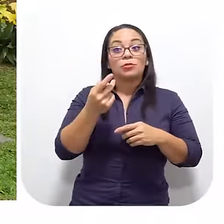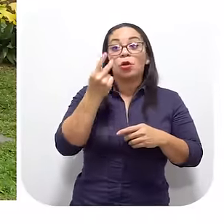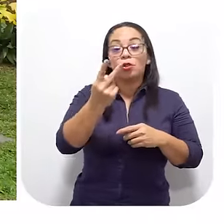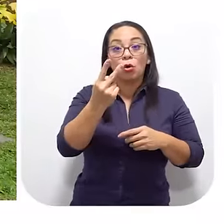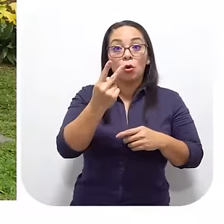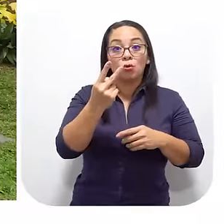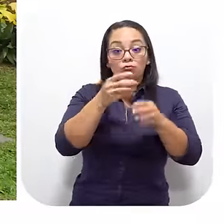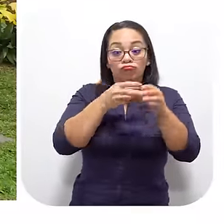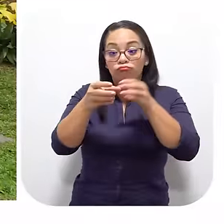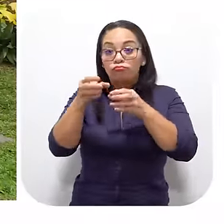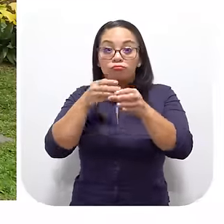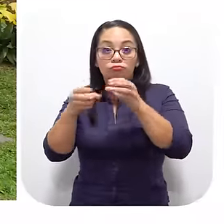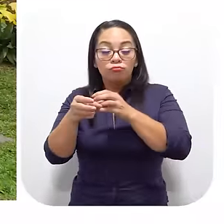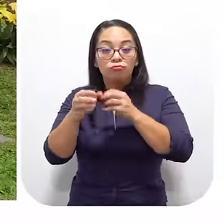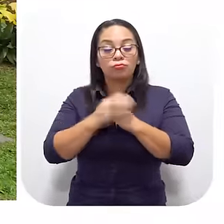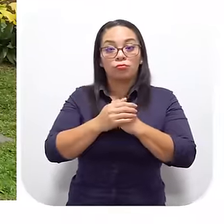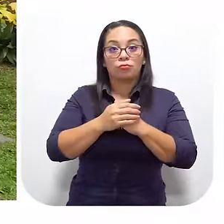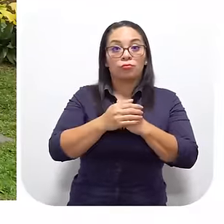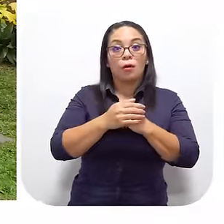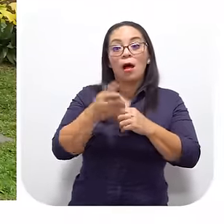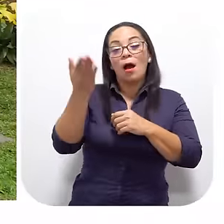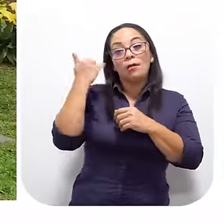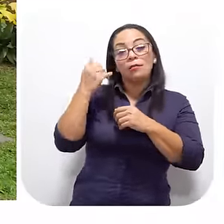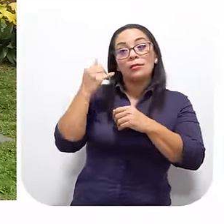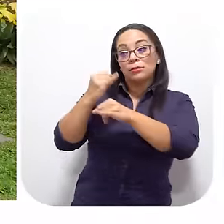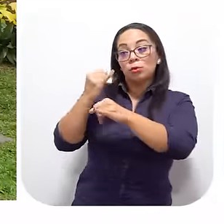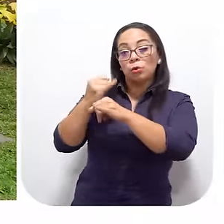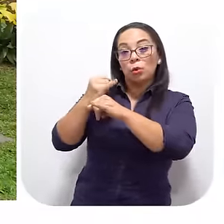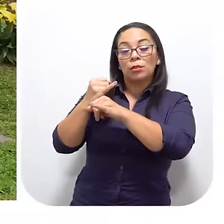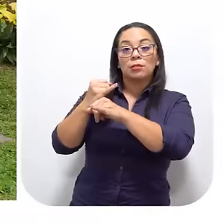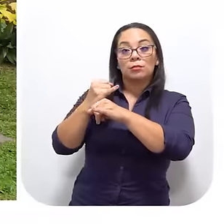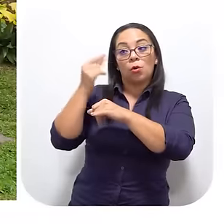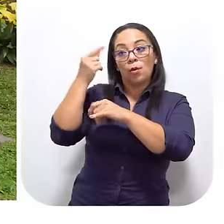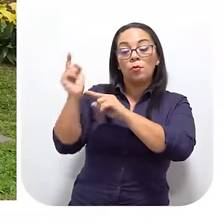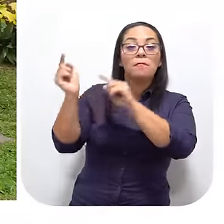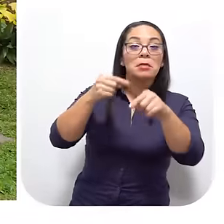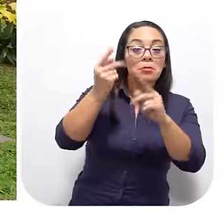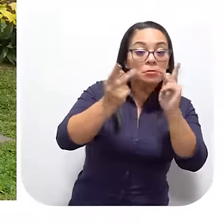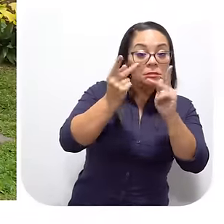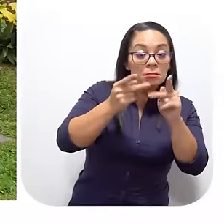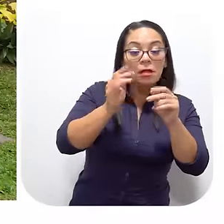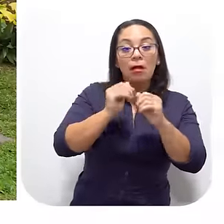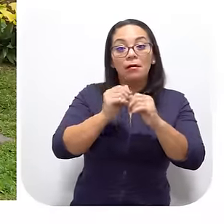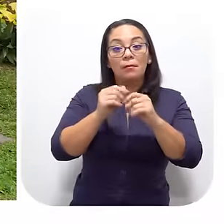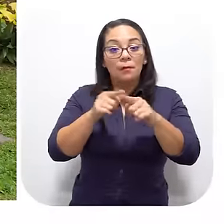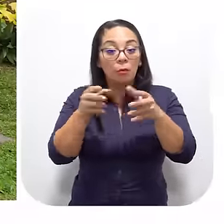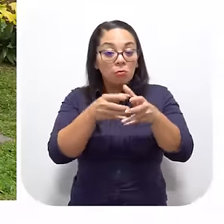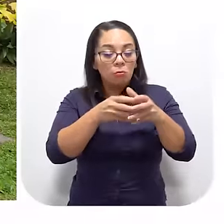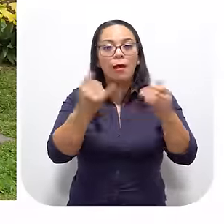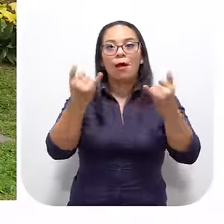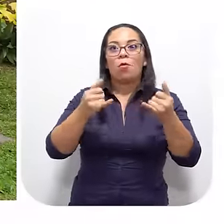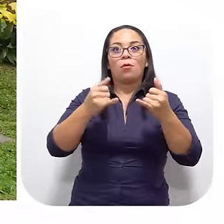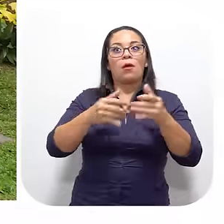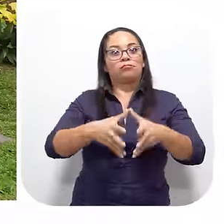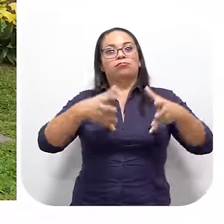de tener Solo dos cabinas Donde llegaba Algunas instituciones De gobierno A visitar Como el lice O algo A hacer algo así Pasamos a